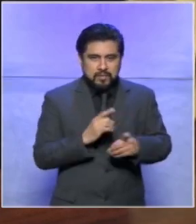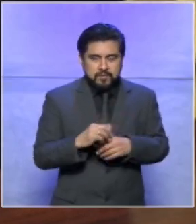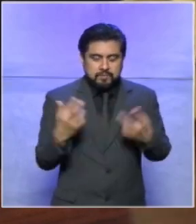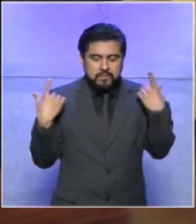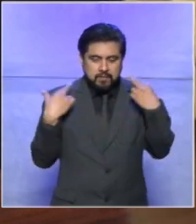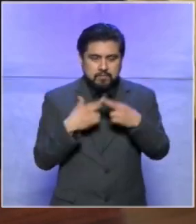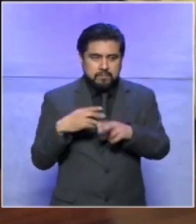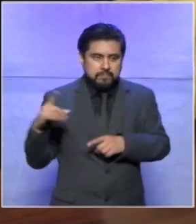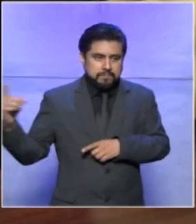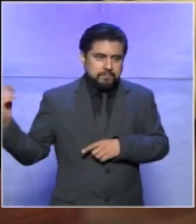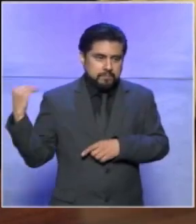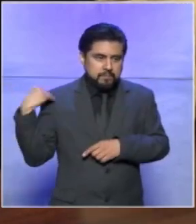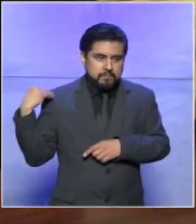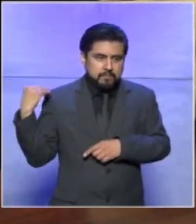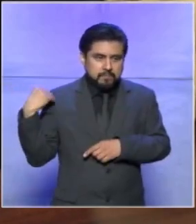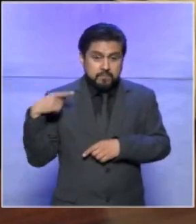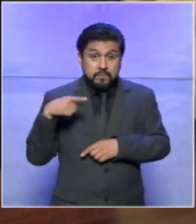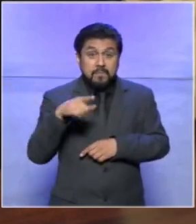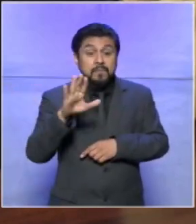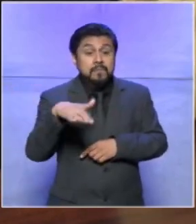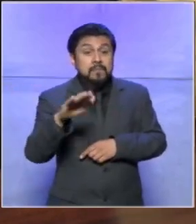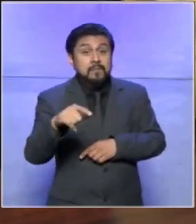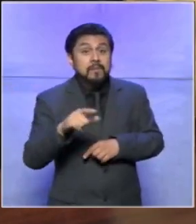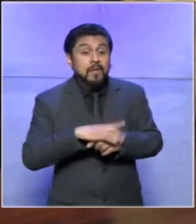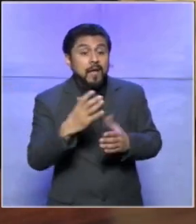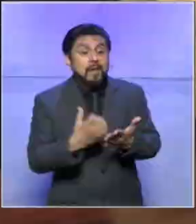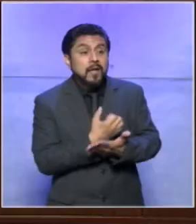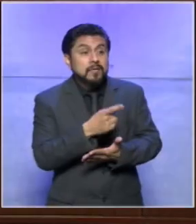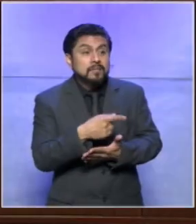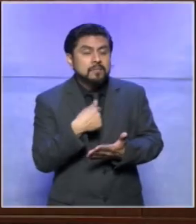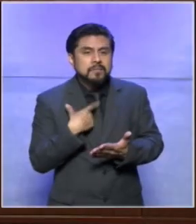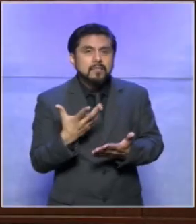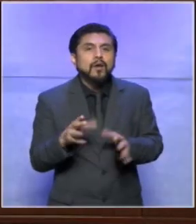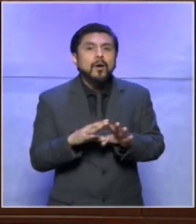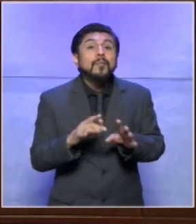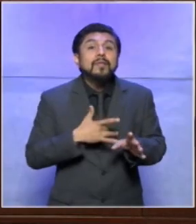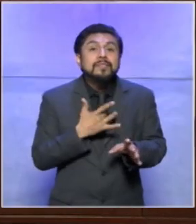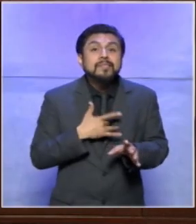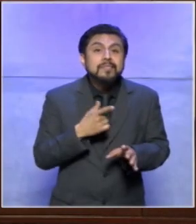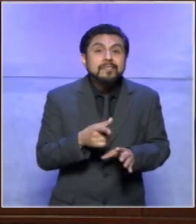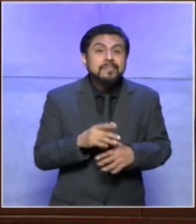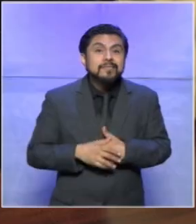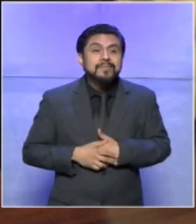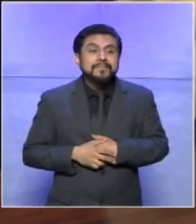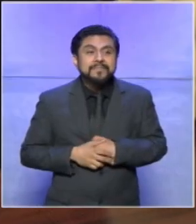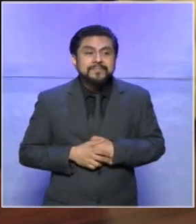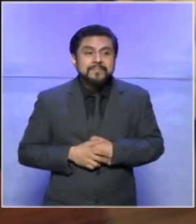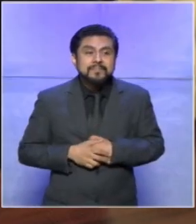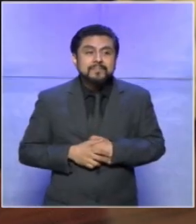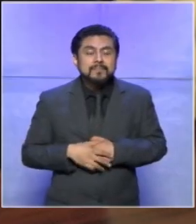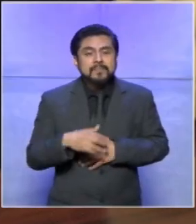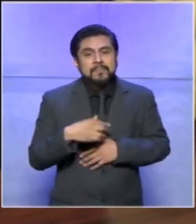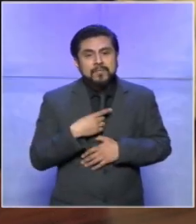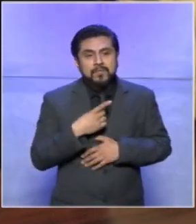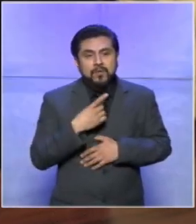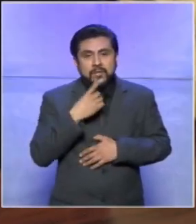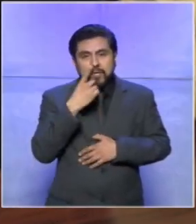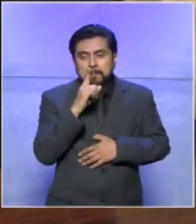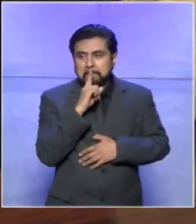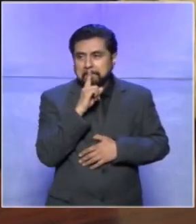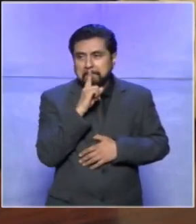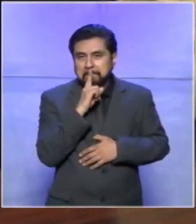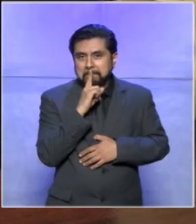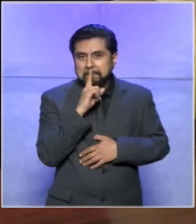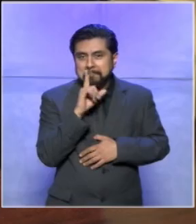mi maestro de educación física me dijo que había ganado muy bien y tú que dijiste que la verdad no